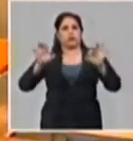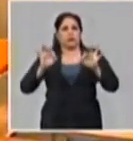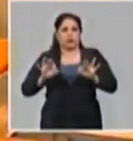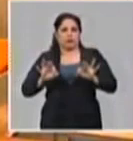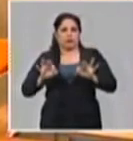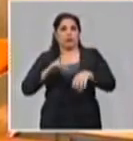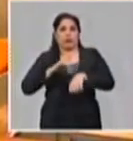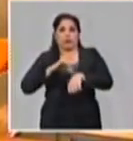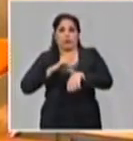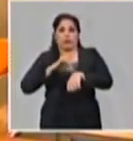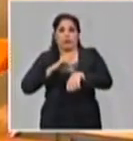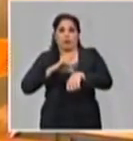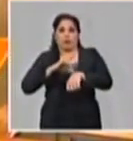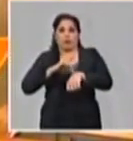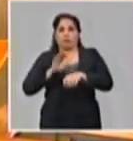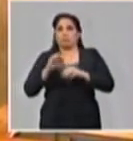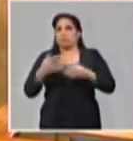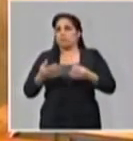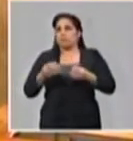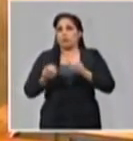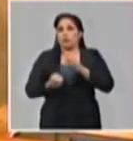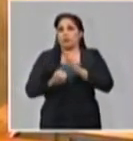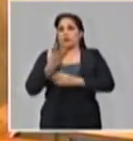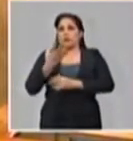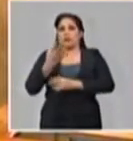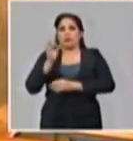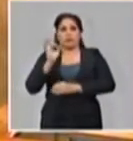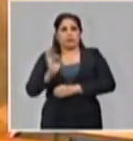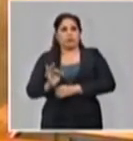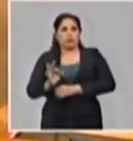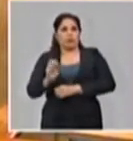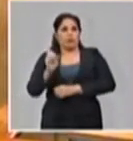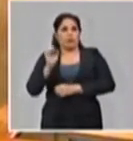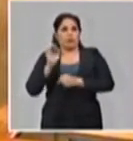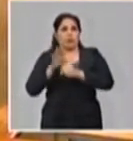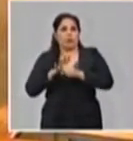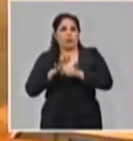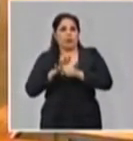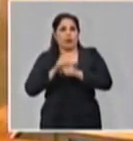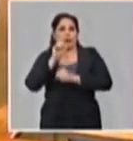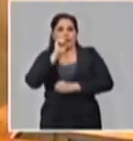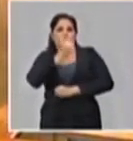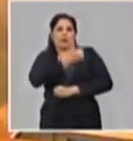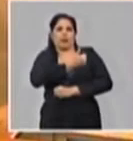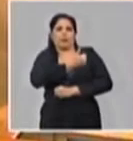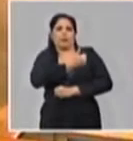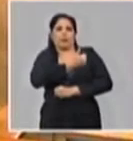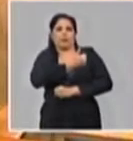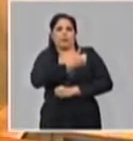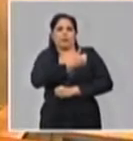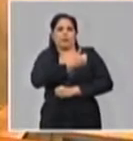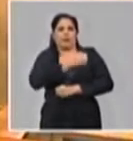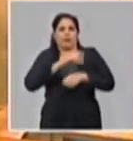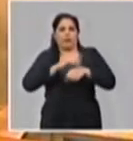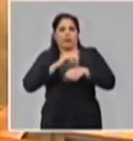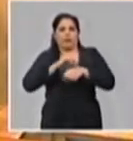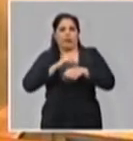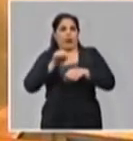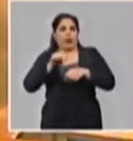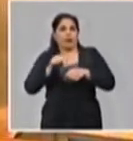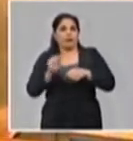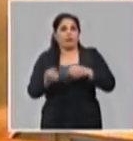Esta es una enfermedad que surge a principios del mes de diciembre y fue que